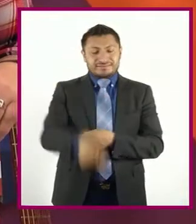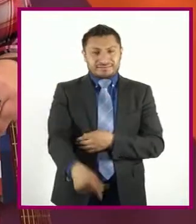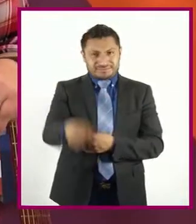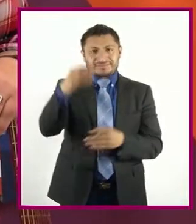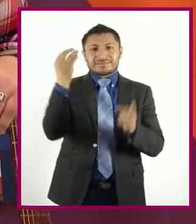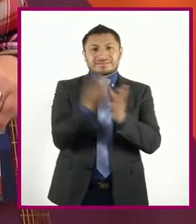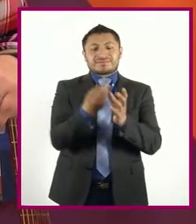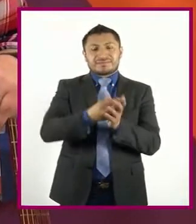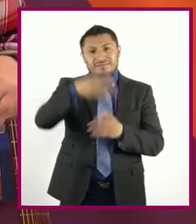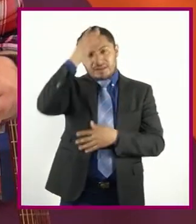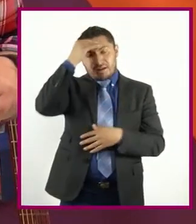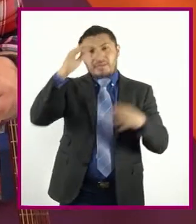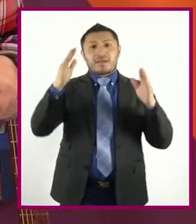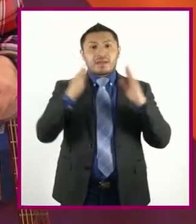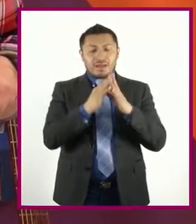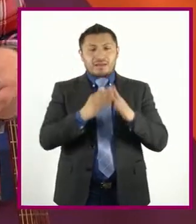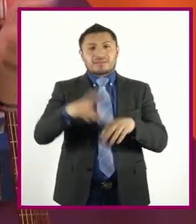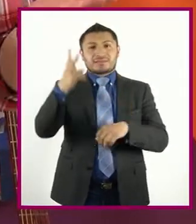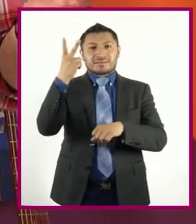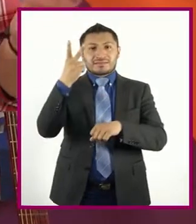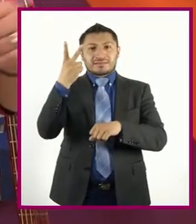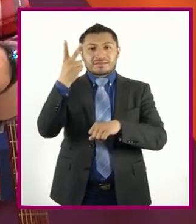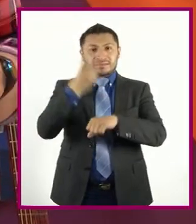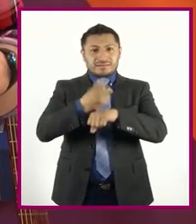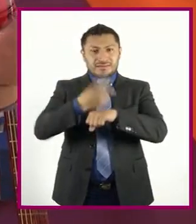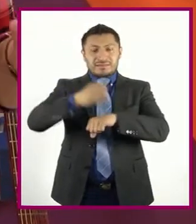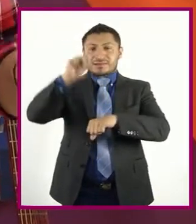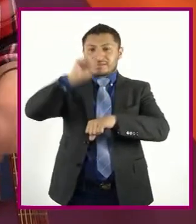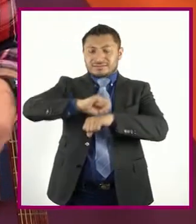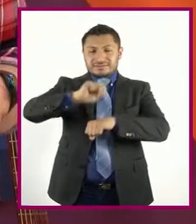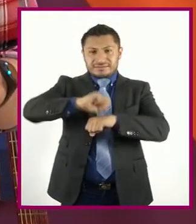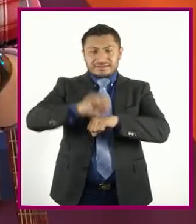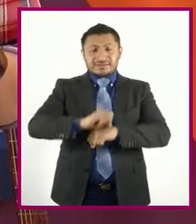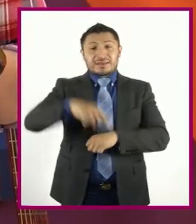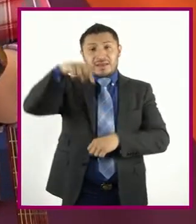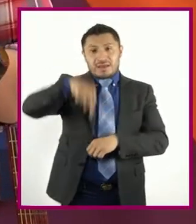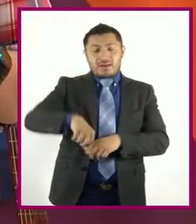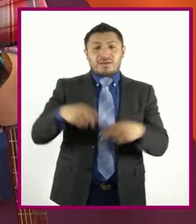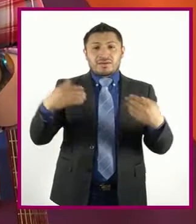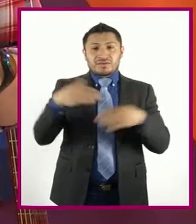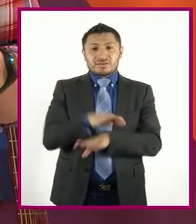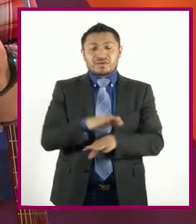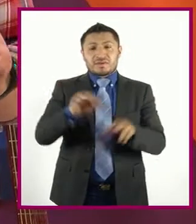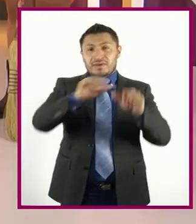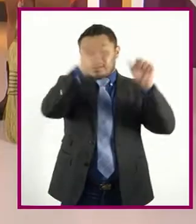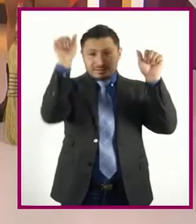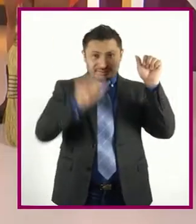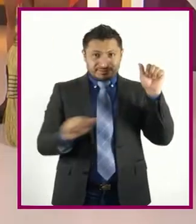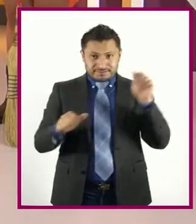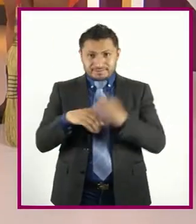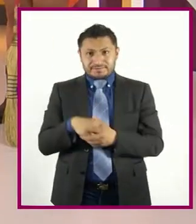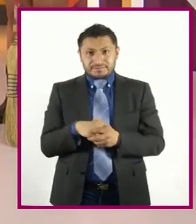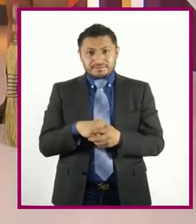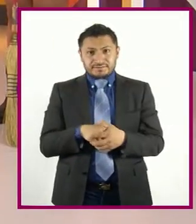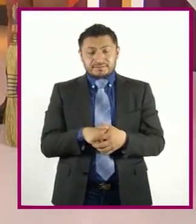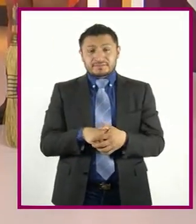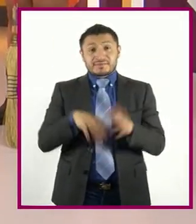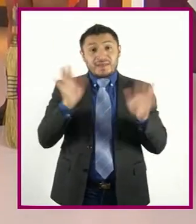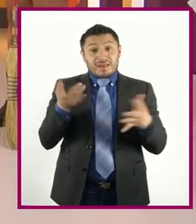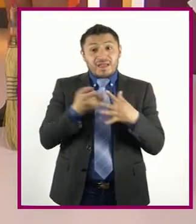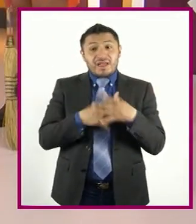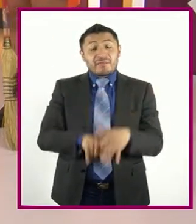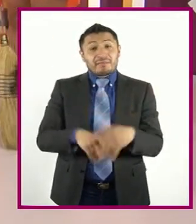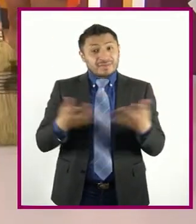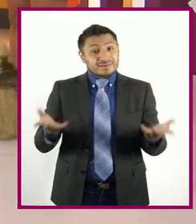a la sesión de Aprende en Casa De segundo grado de secundaria En la asignatura de arte ¡Ya empezó!Ya